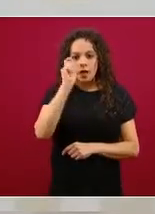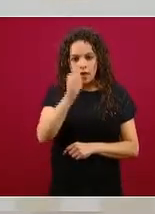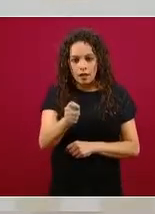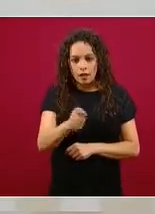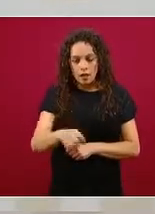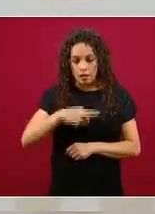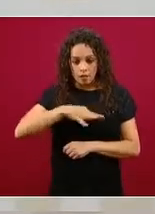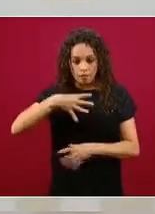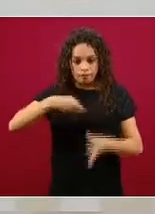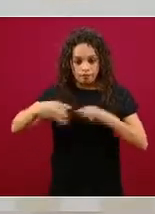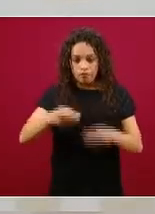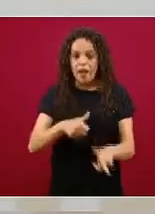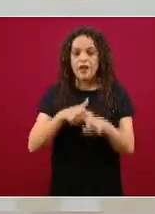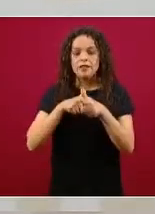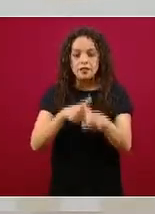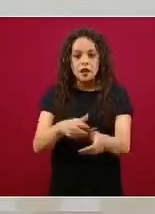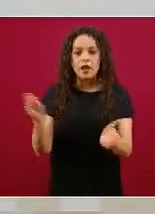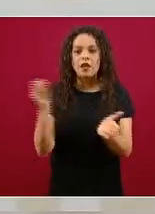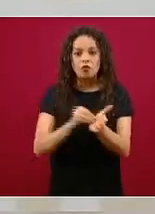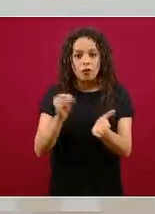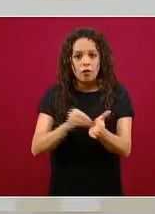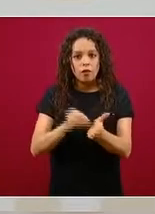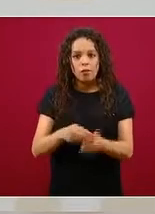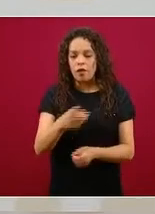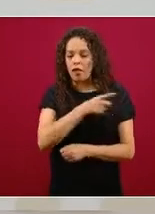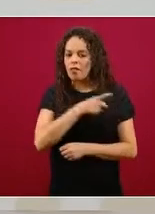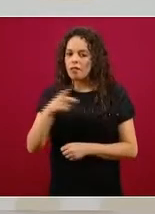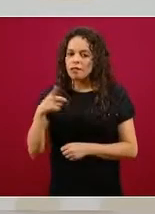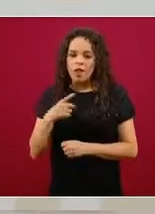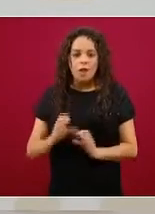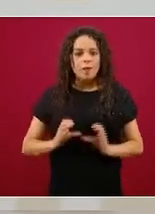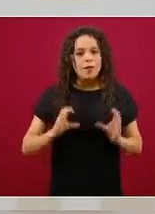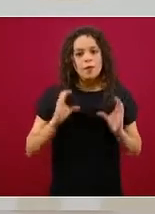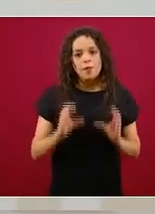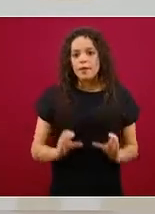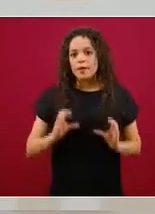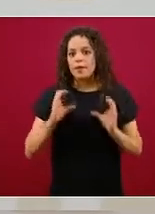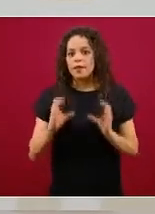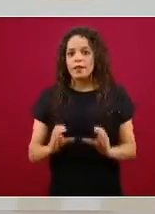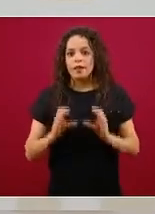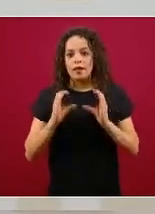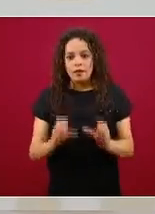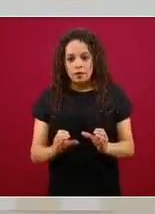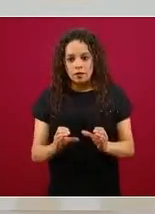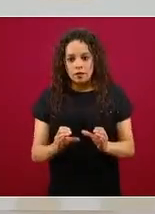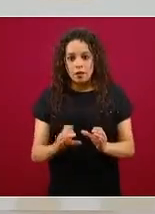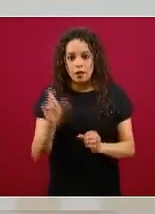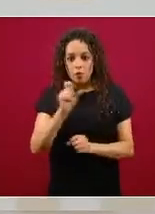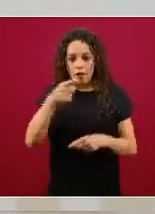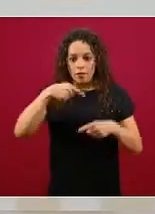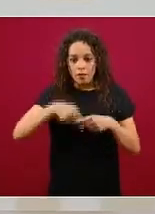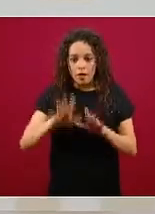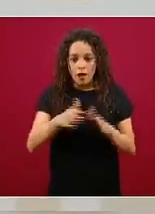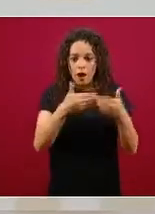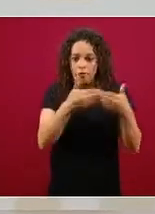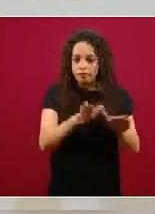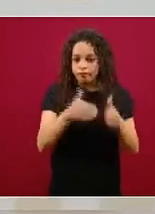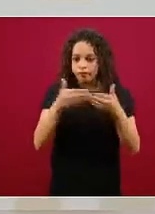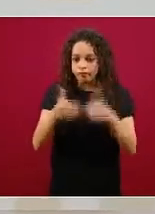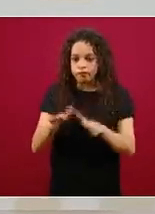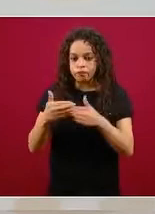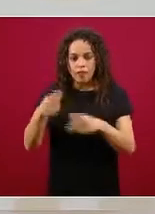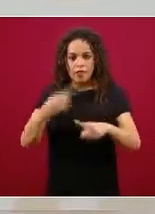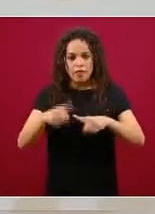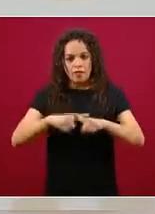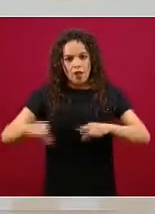y hay que ser extremadamente prudentes en la reactivación de las actividades en la vía pública en las